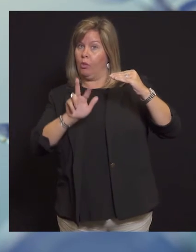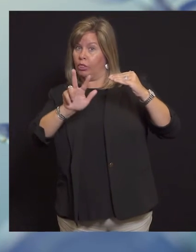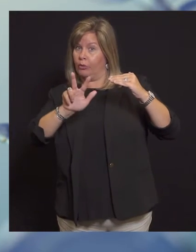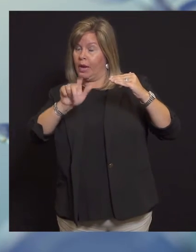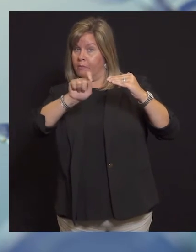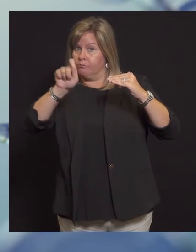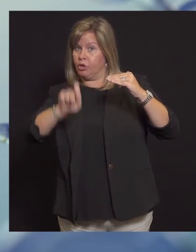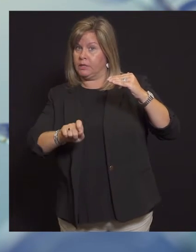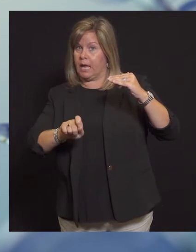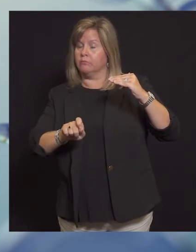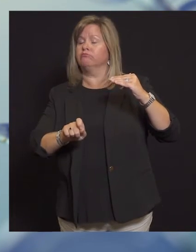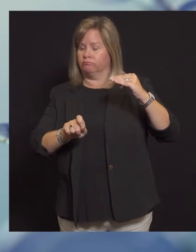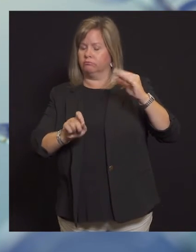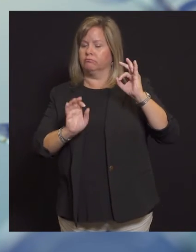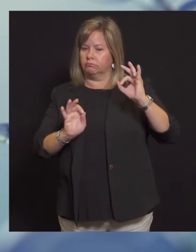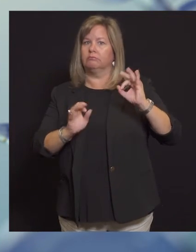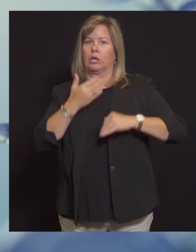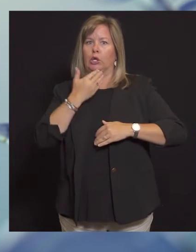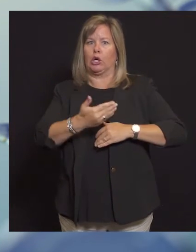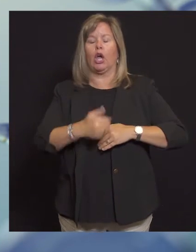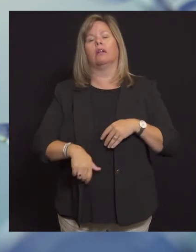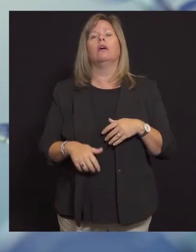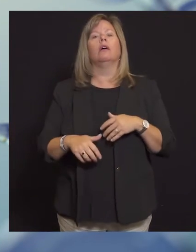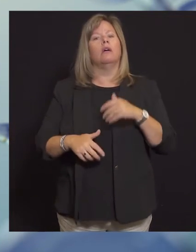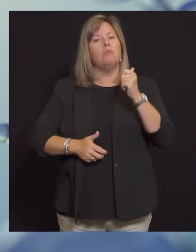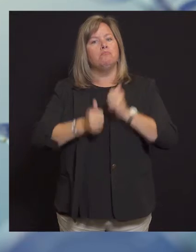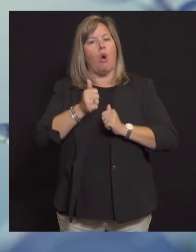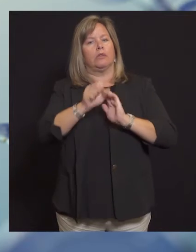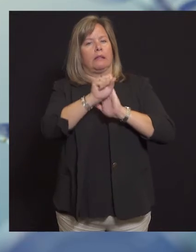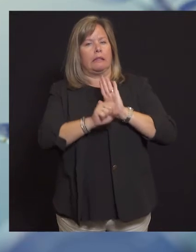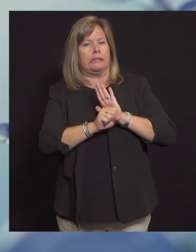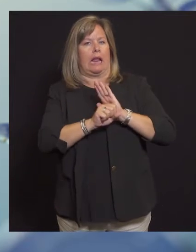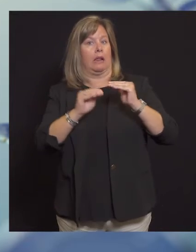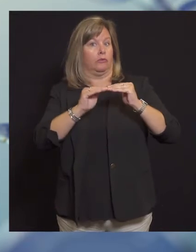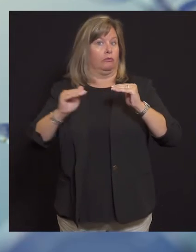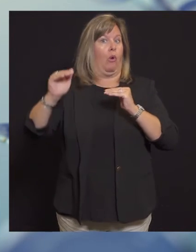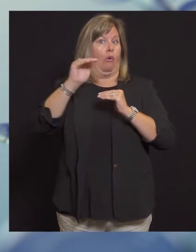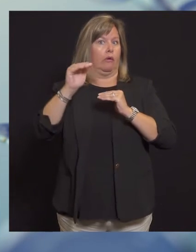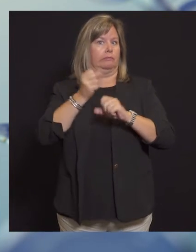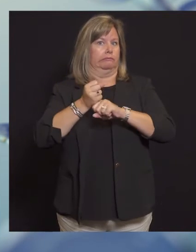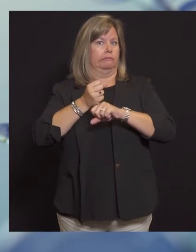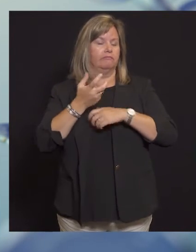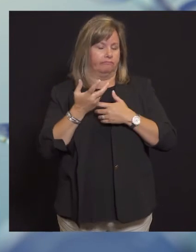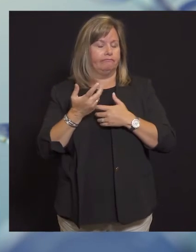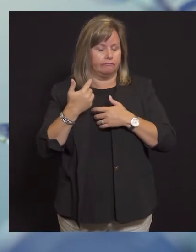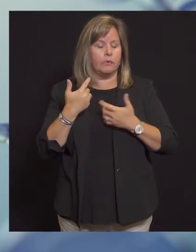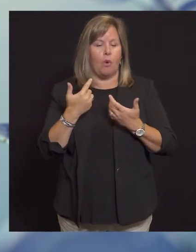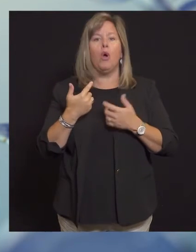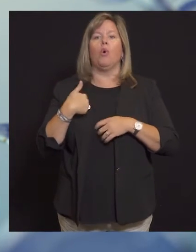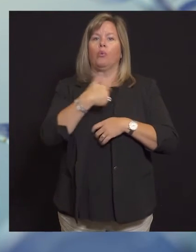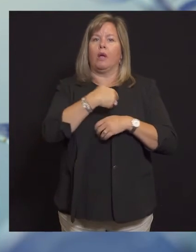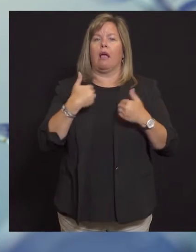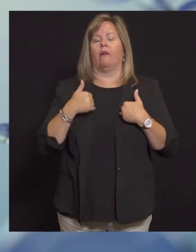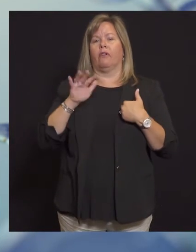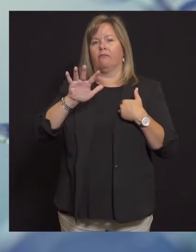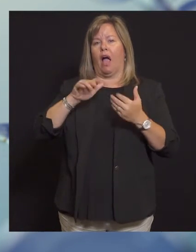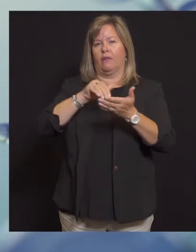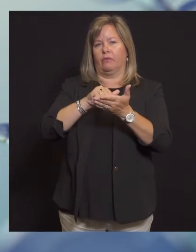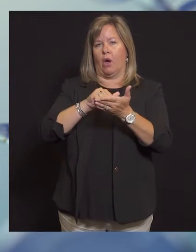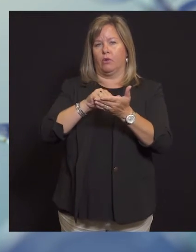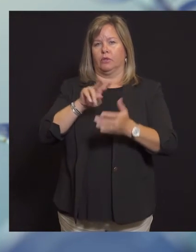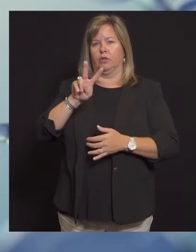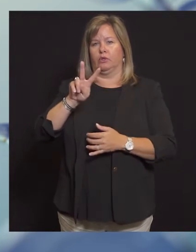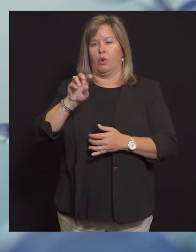por debajo del 3% y nos mantenemos mucho más bajos que la mayoría del resto del estado, así que eso es muy prometedor.